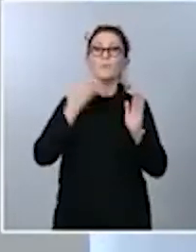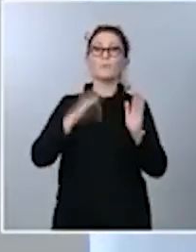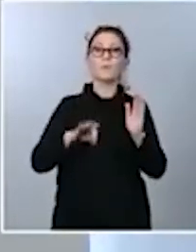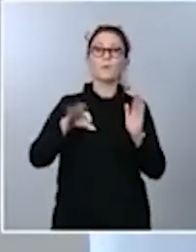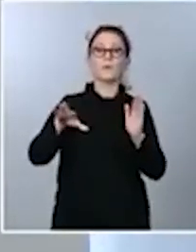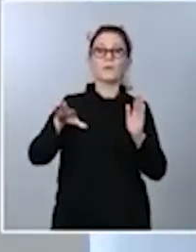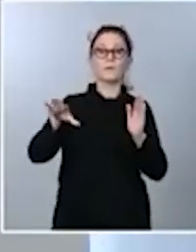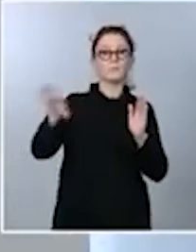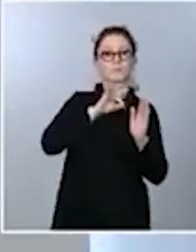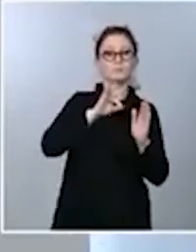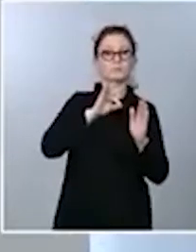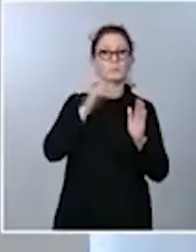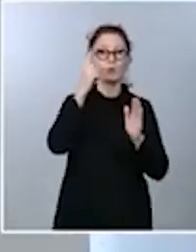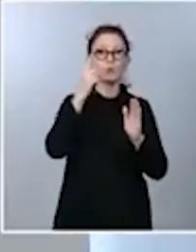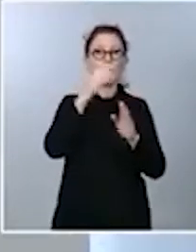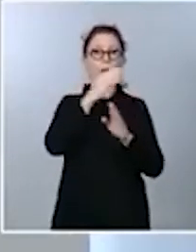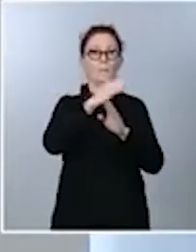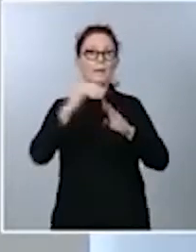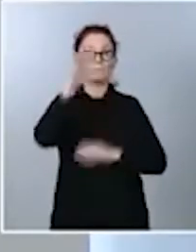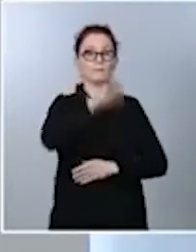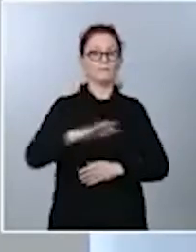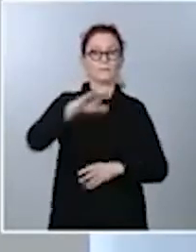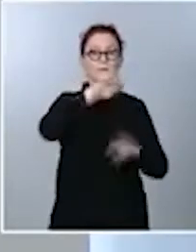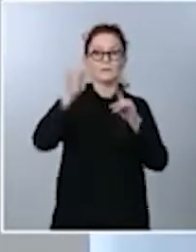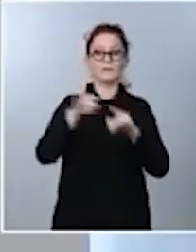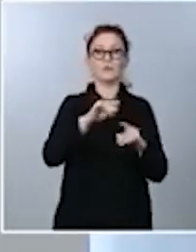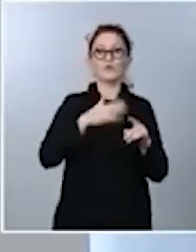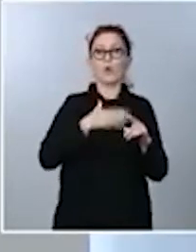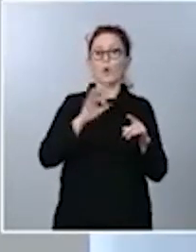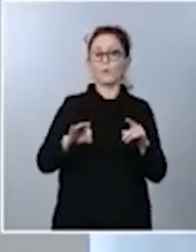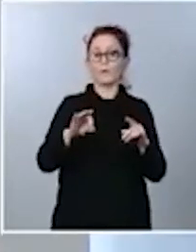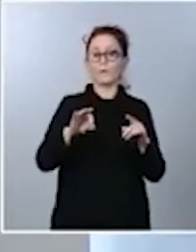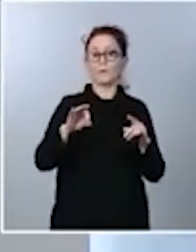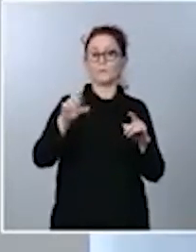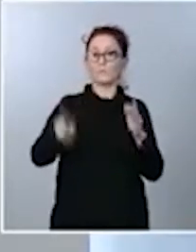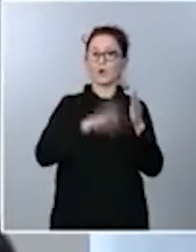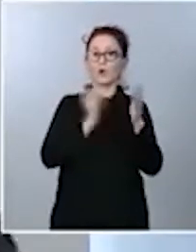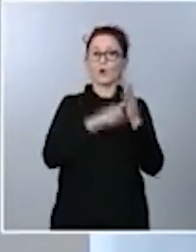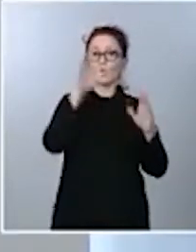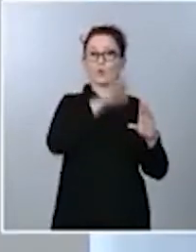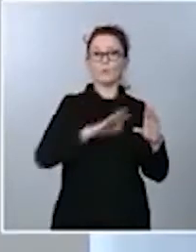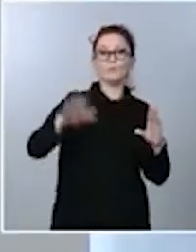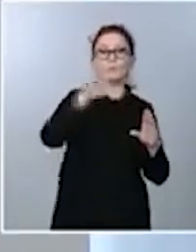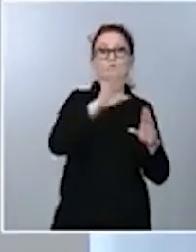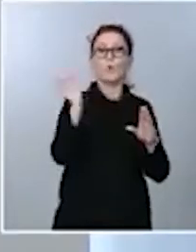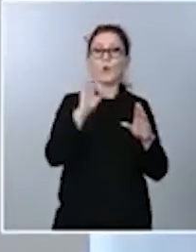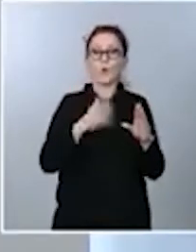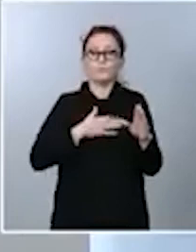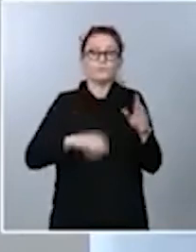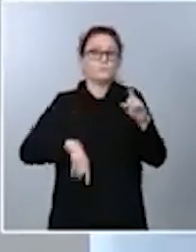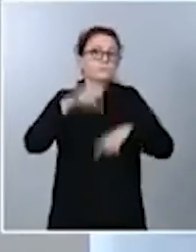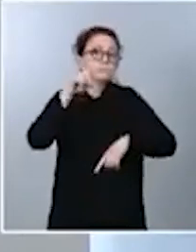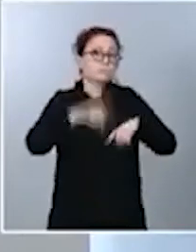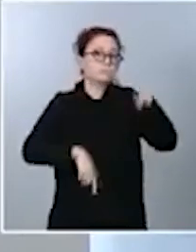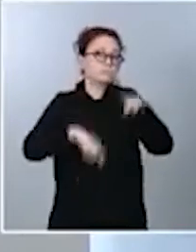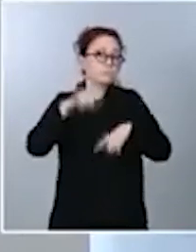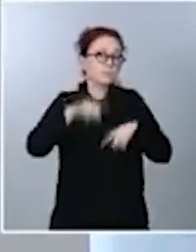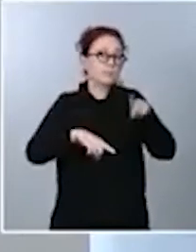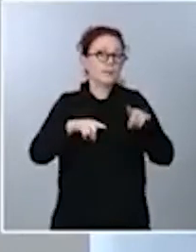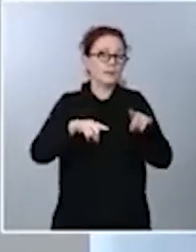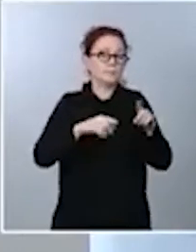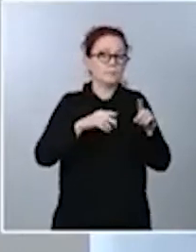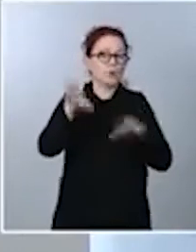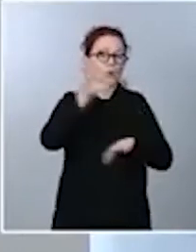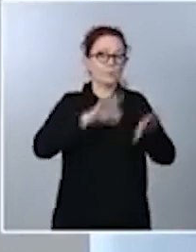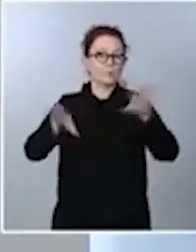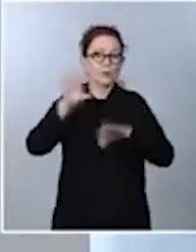territorio, puede formar parte de un acuerdo de la interterritorial o no, en función de lo que se haga. decir, las opciones, en